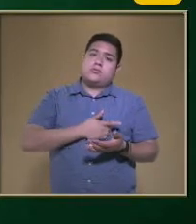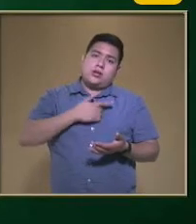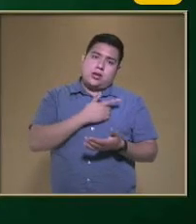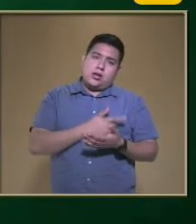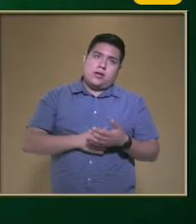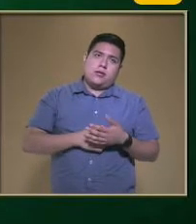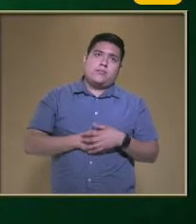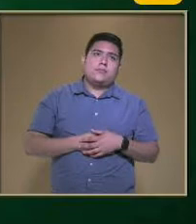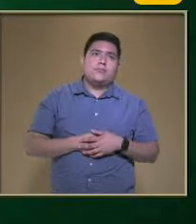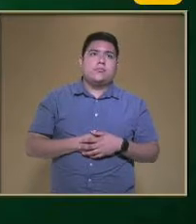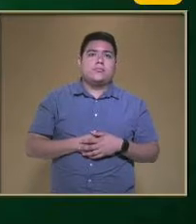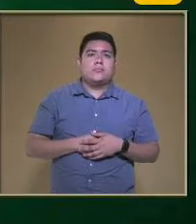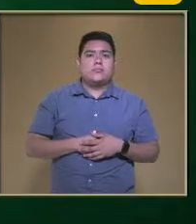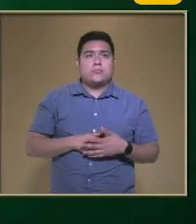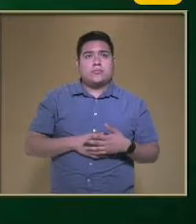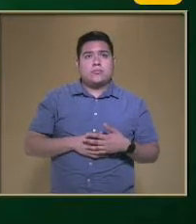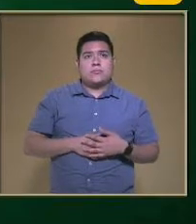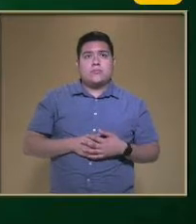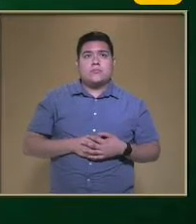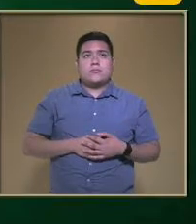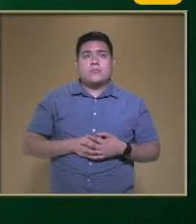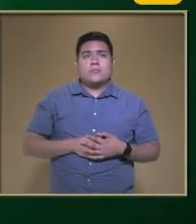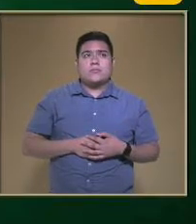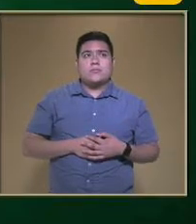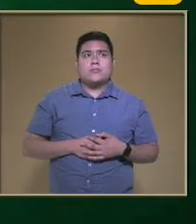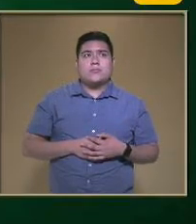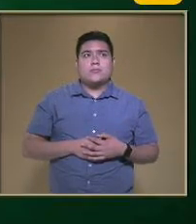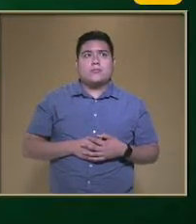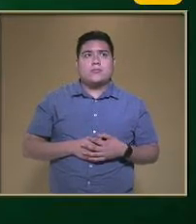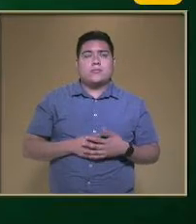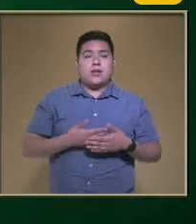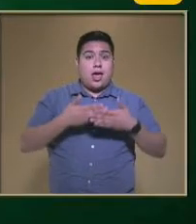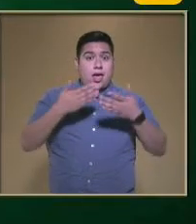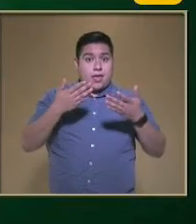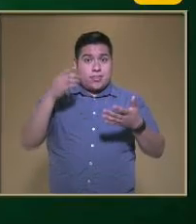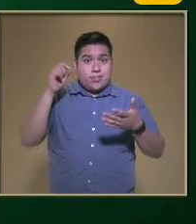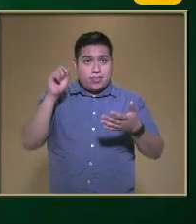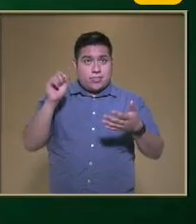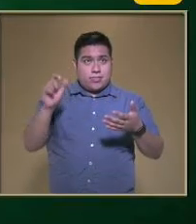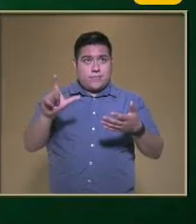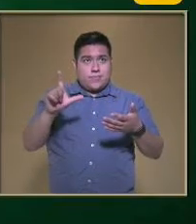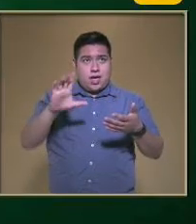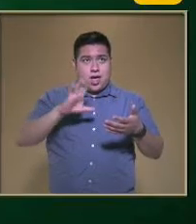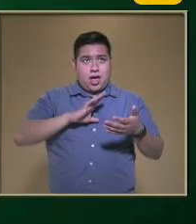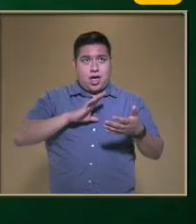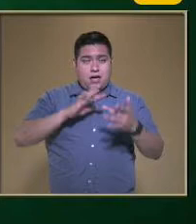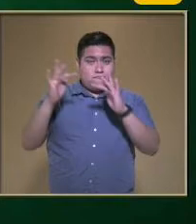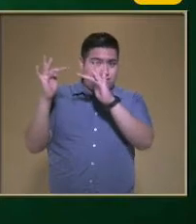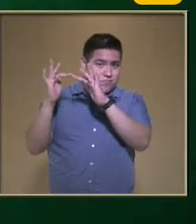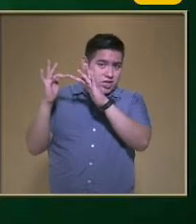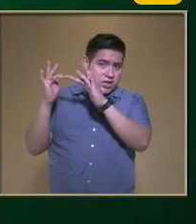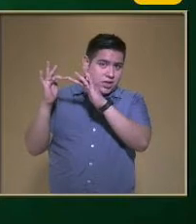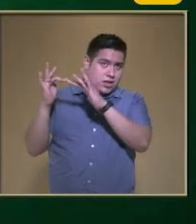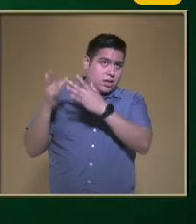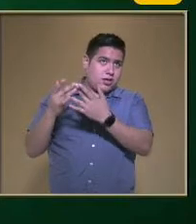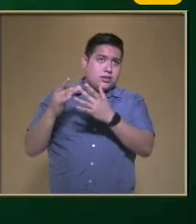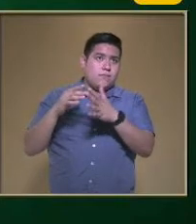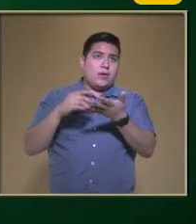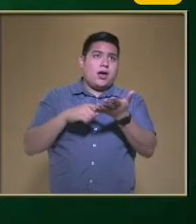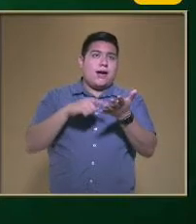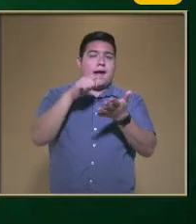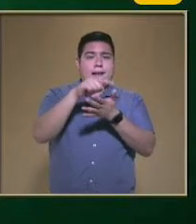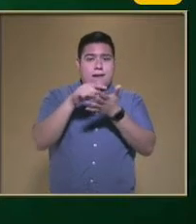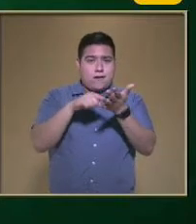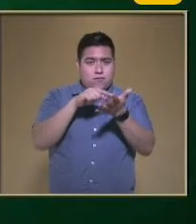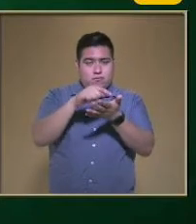A la región donde vives Y a la época del año Ahora También existe Este otro interactivo Que se llama Calculador de calorías